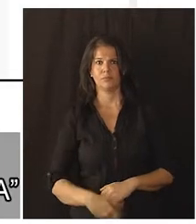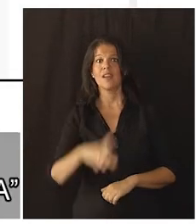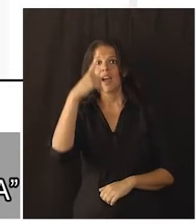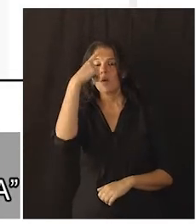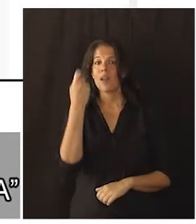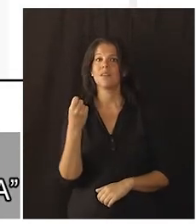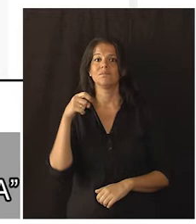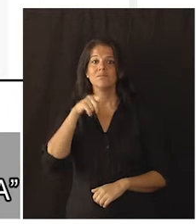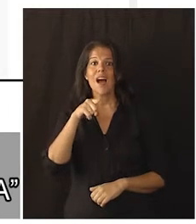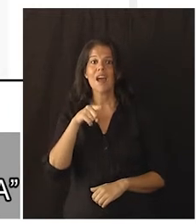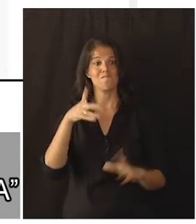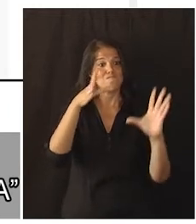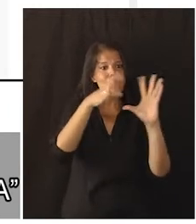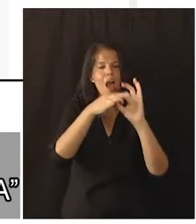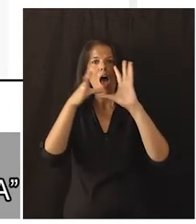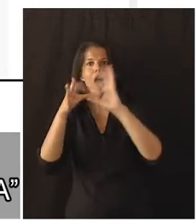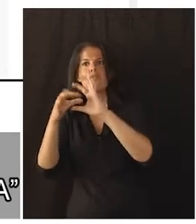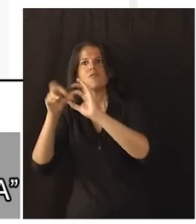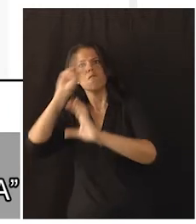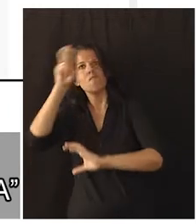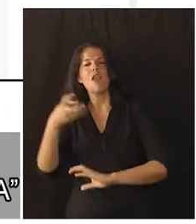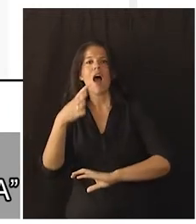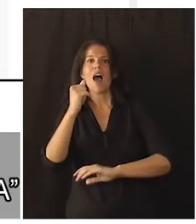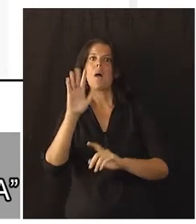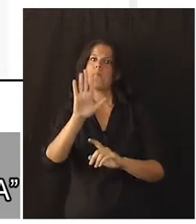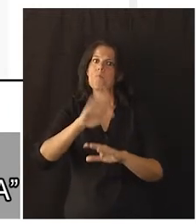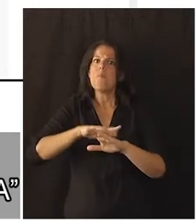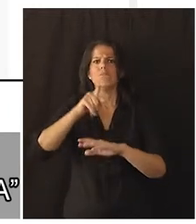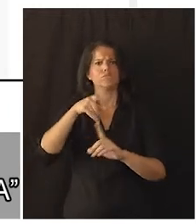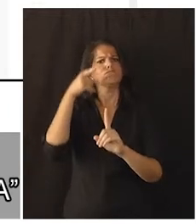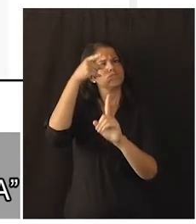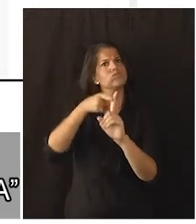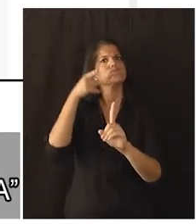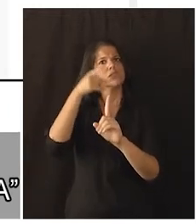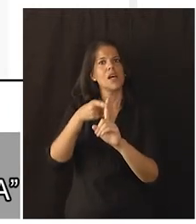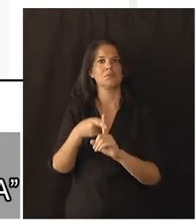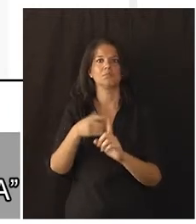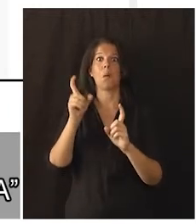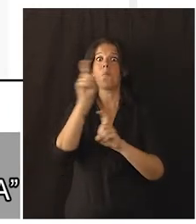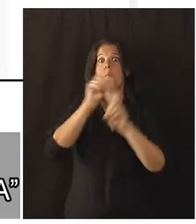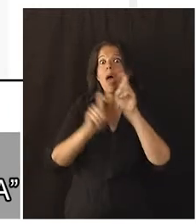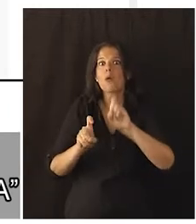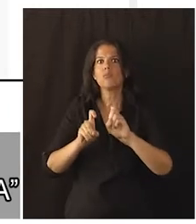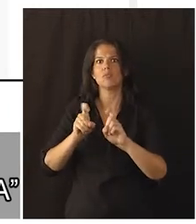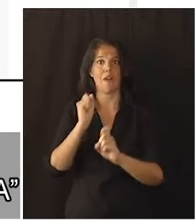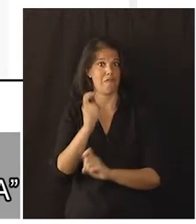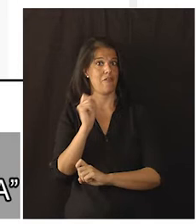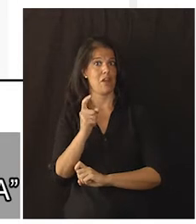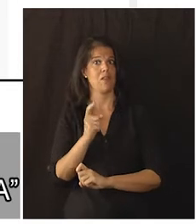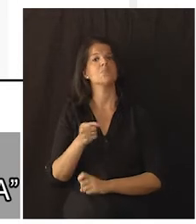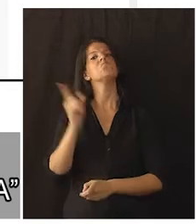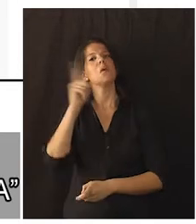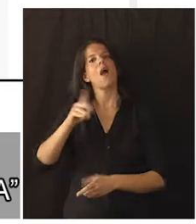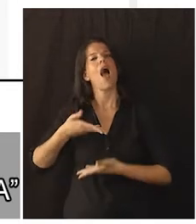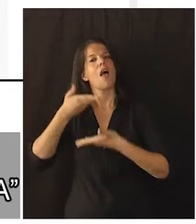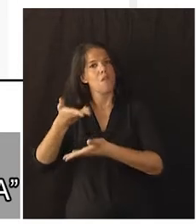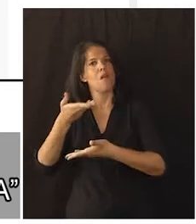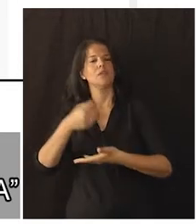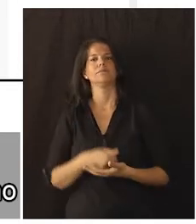Recuerda que dispones de varios enlaces que pueden ser de gran utilidad, preguntas frecuentes y ayuda.